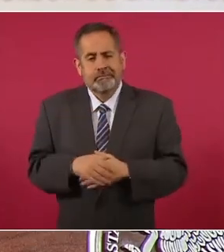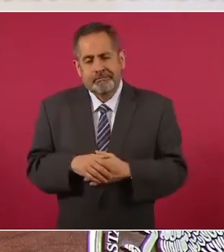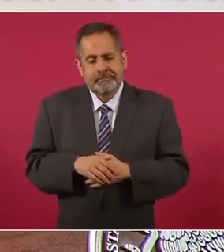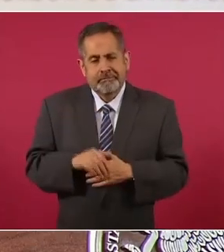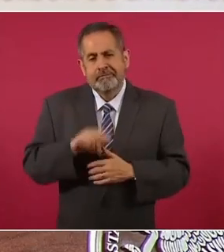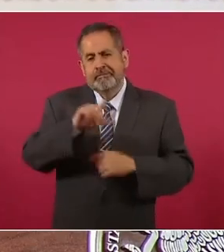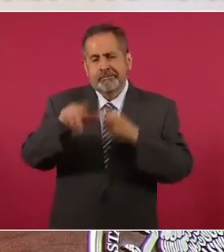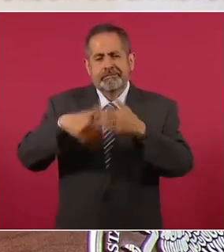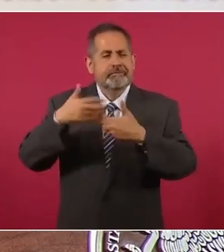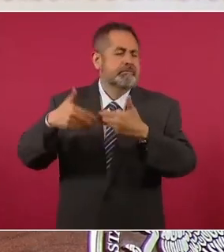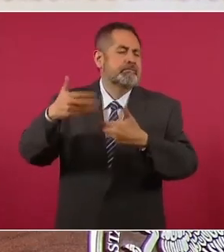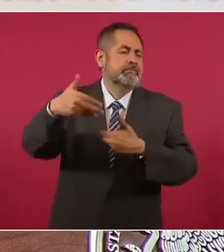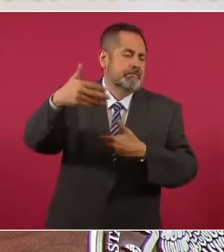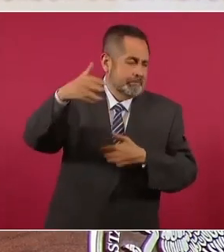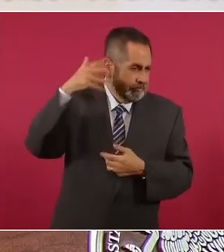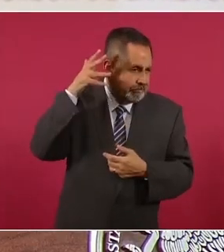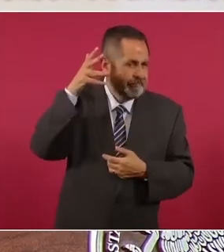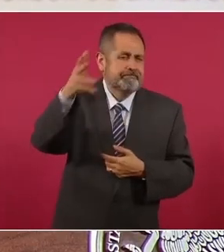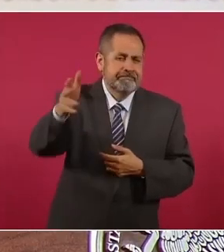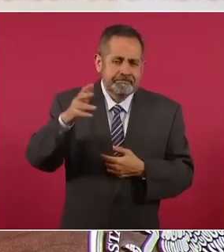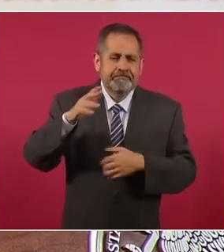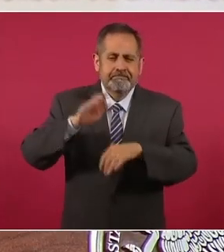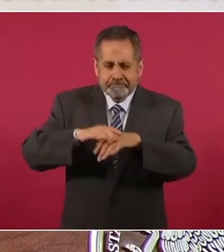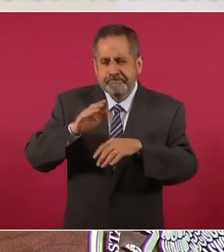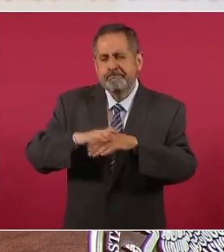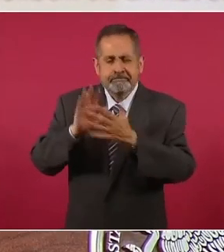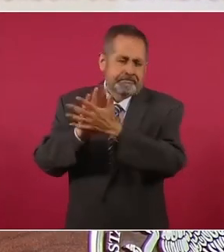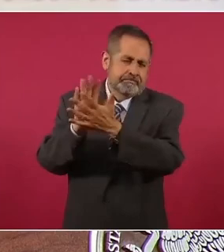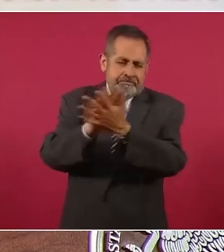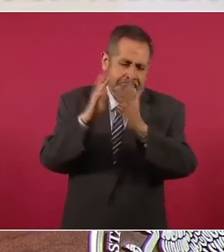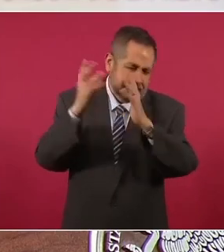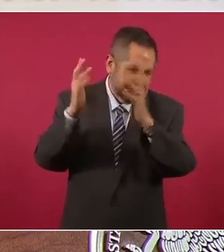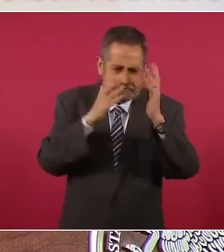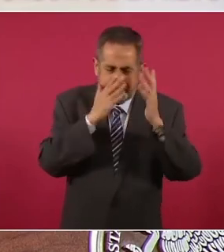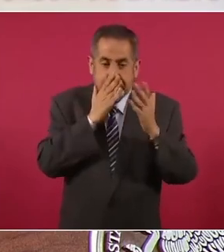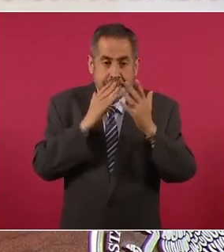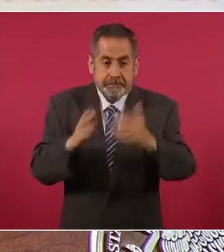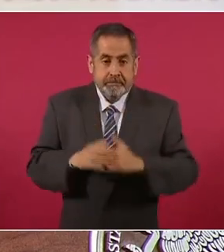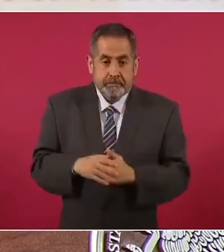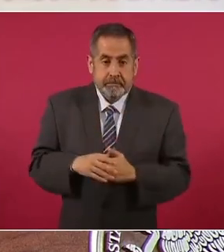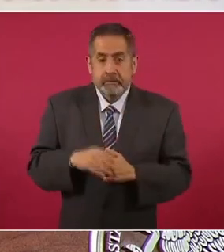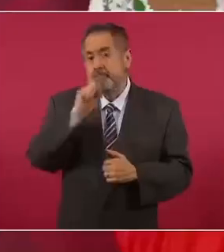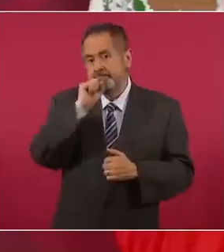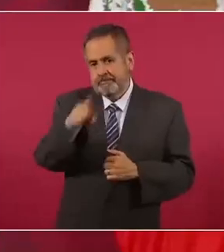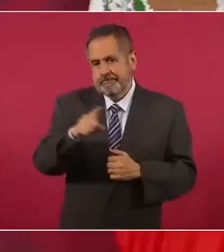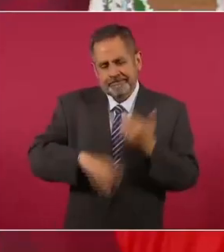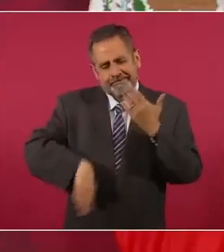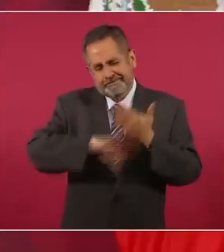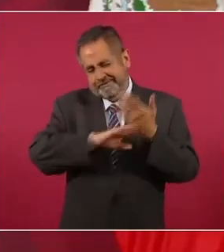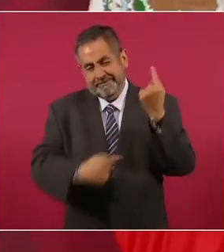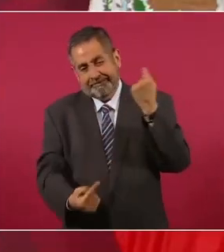sí, otros aplausos y muchos insultos,